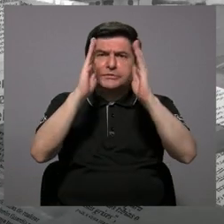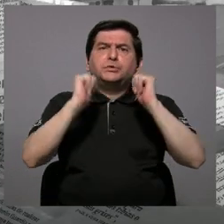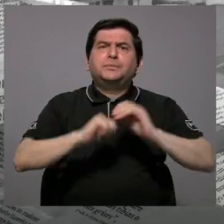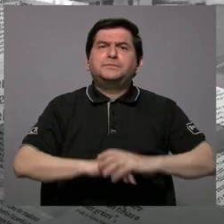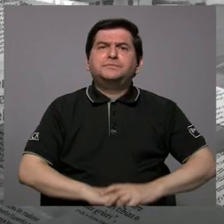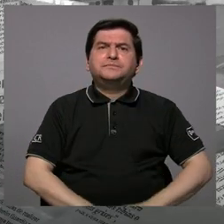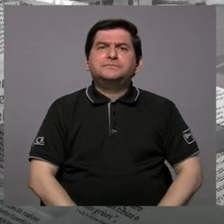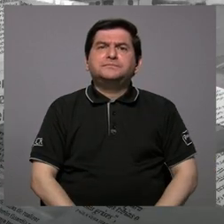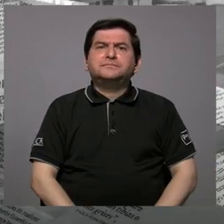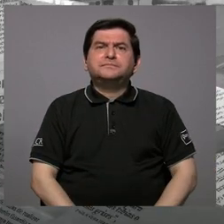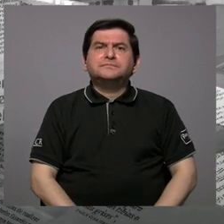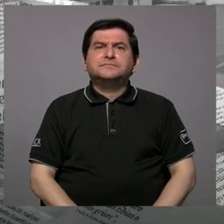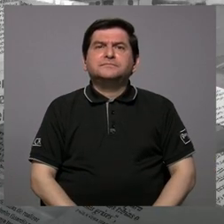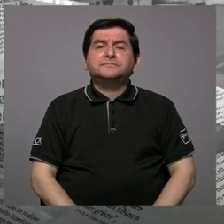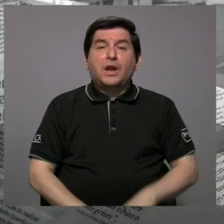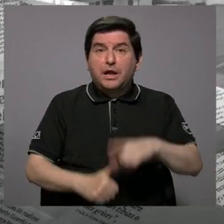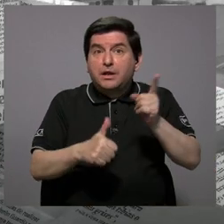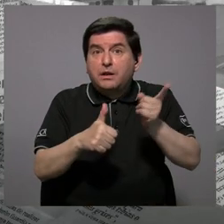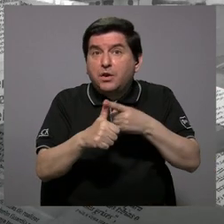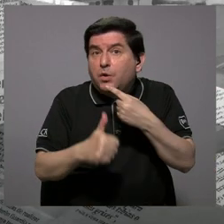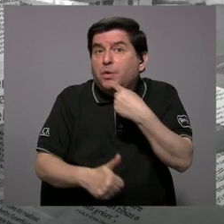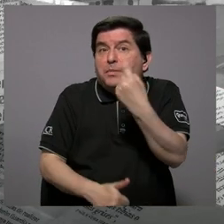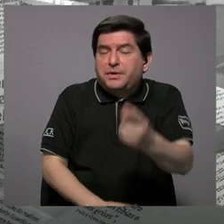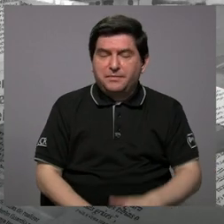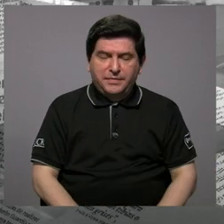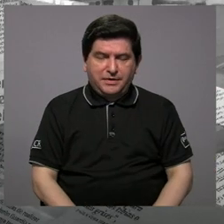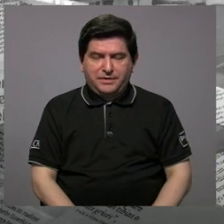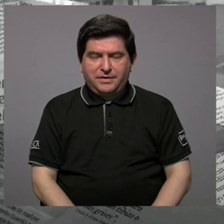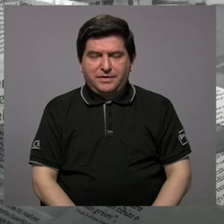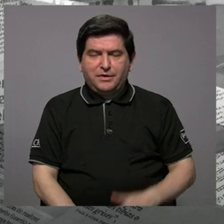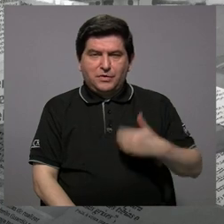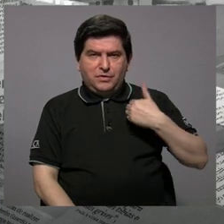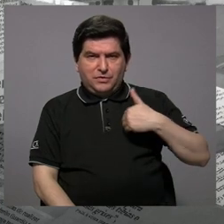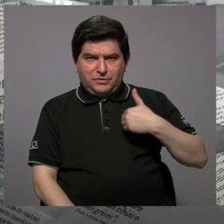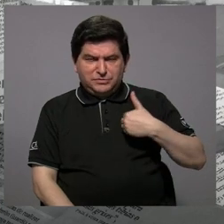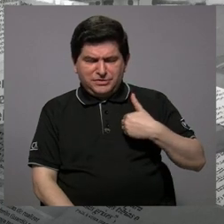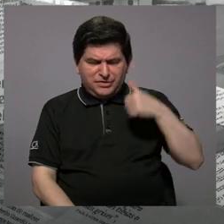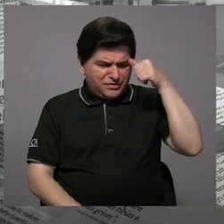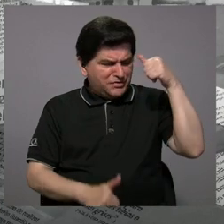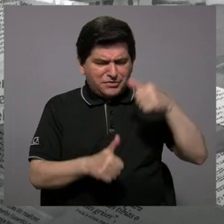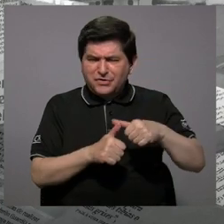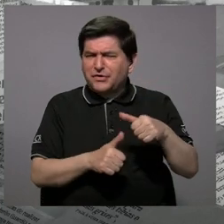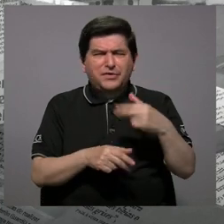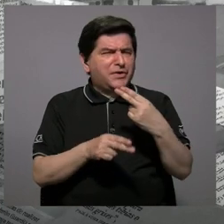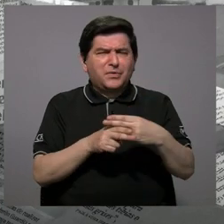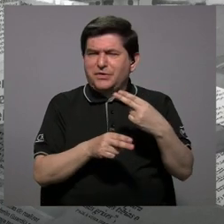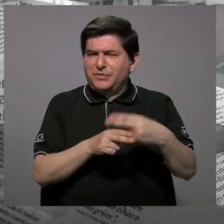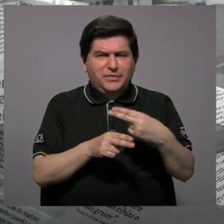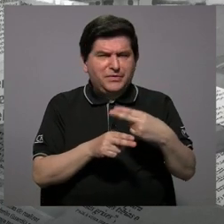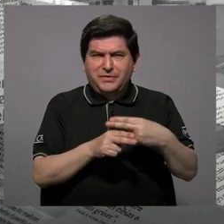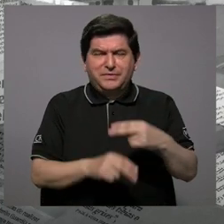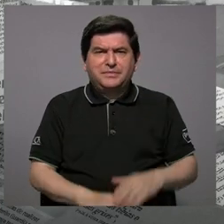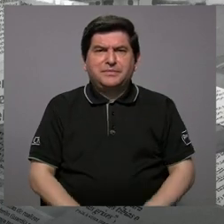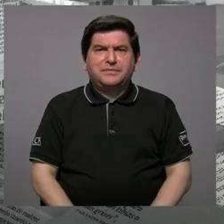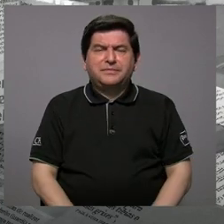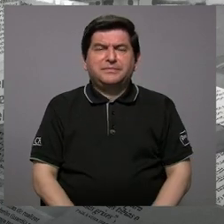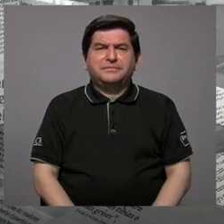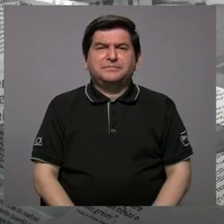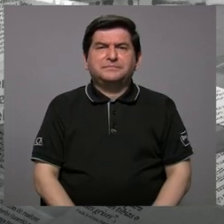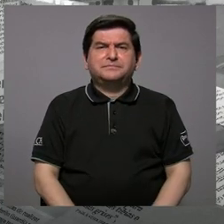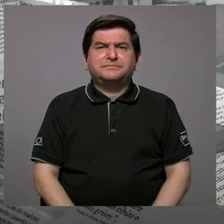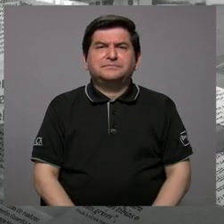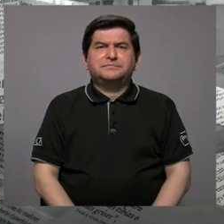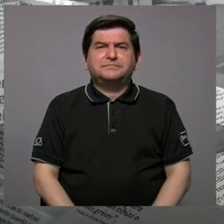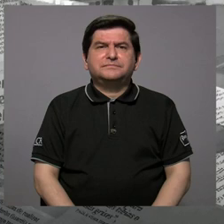y entonces lo primero que le dijimos, señor, no recuerdo el nombre del alcalde, en ese momento no me acuerdo,